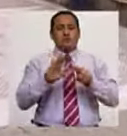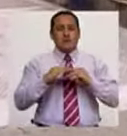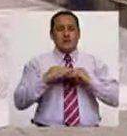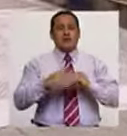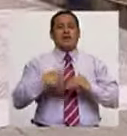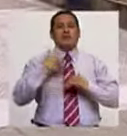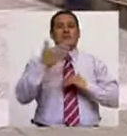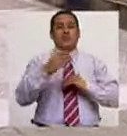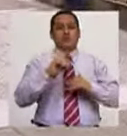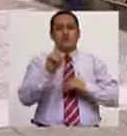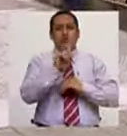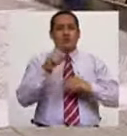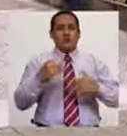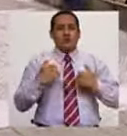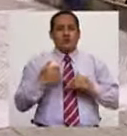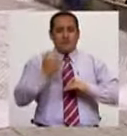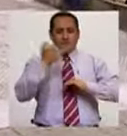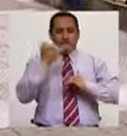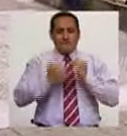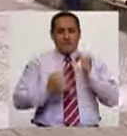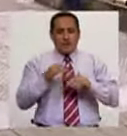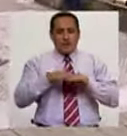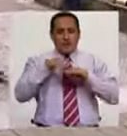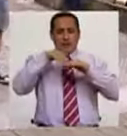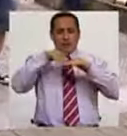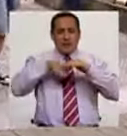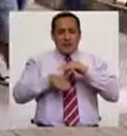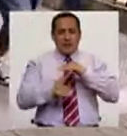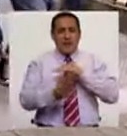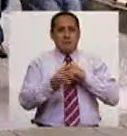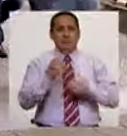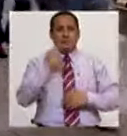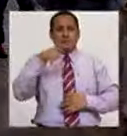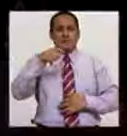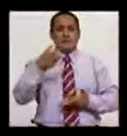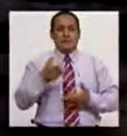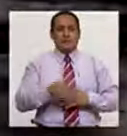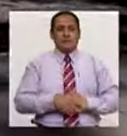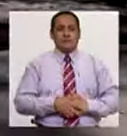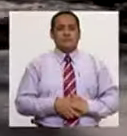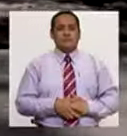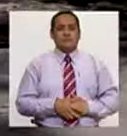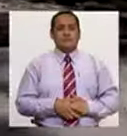después los pisos no tienen un final hacia la rampa, que sería lo adecuado.